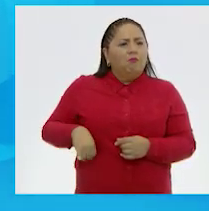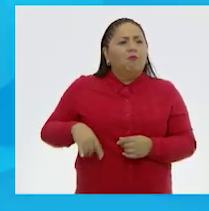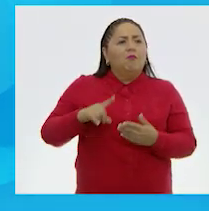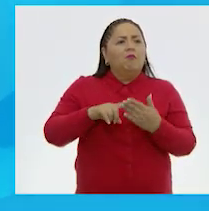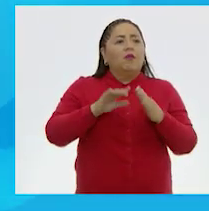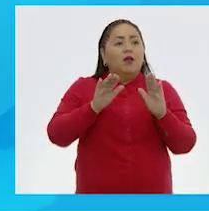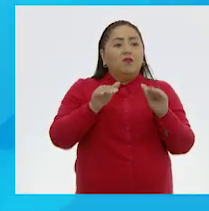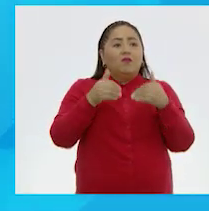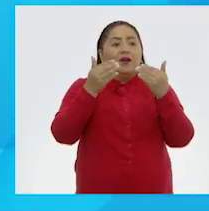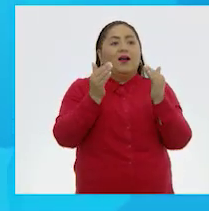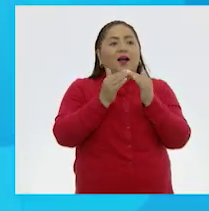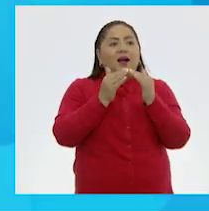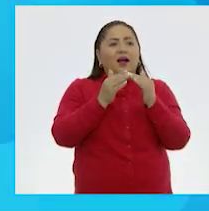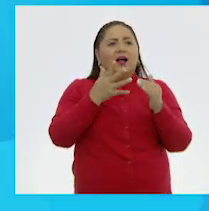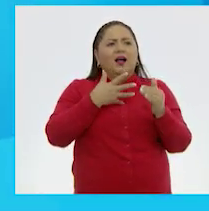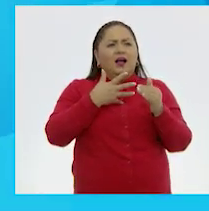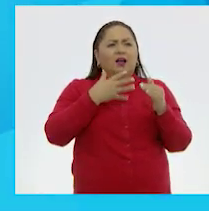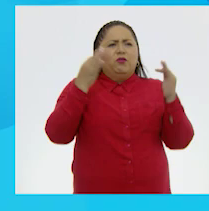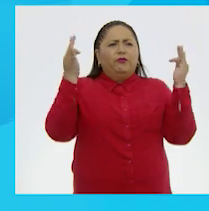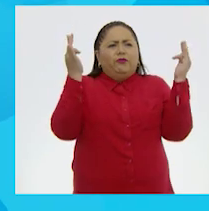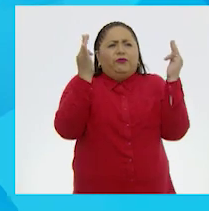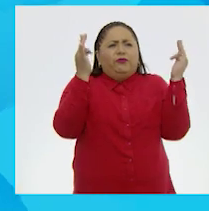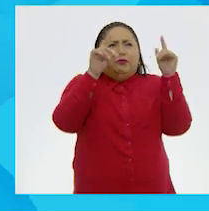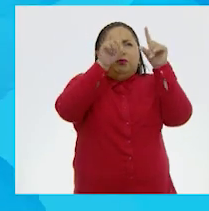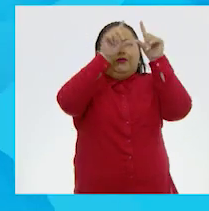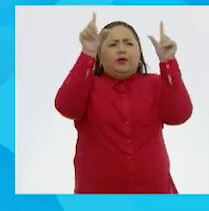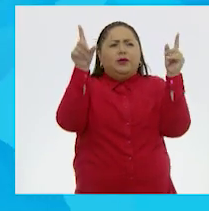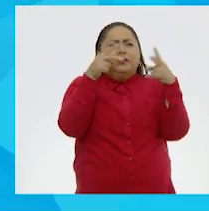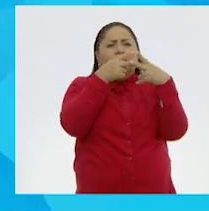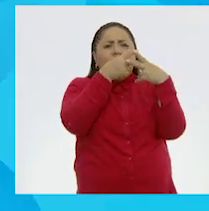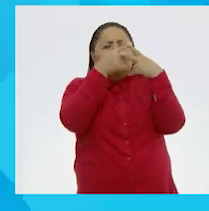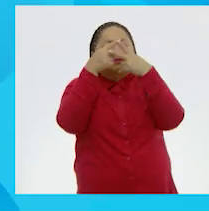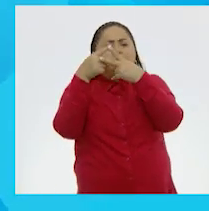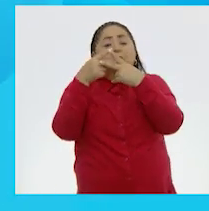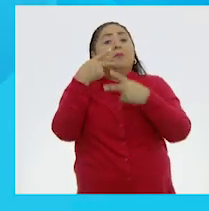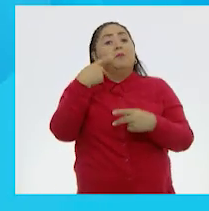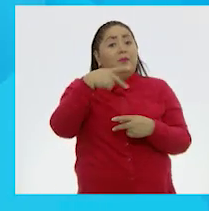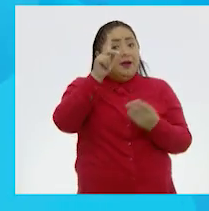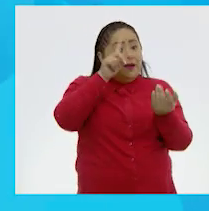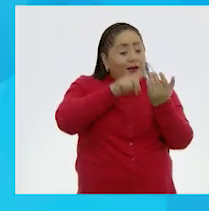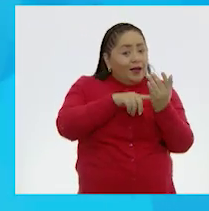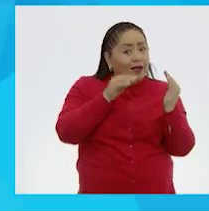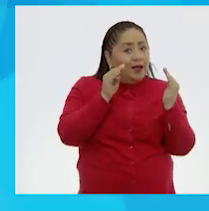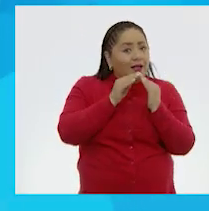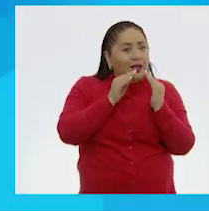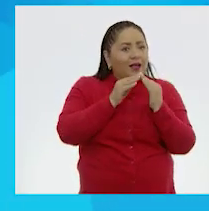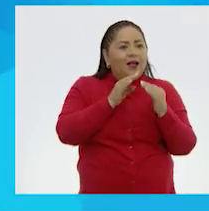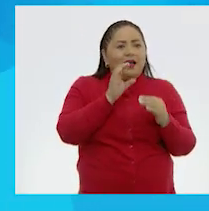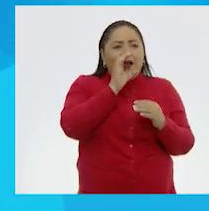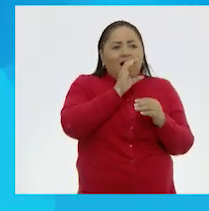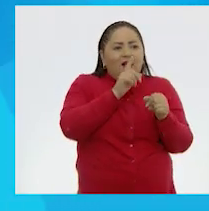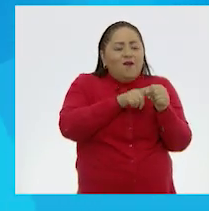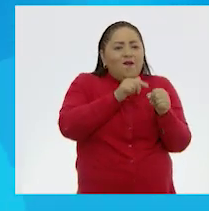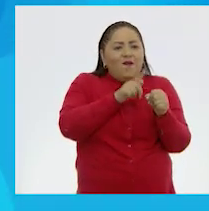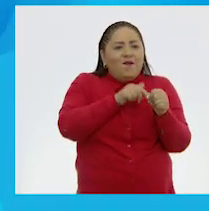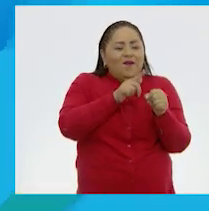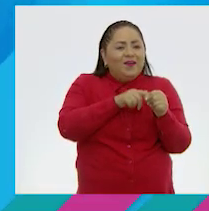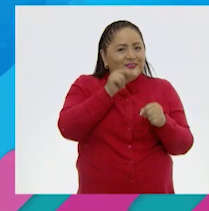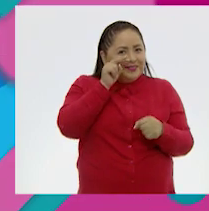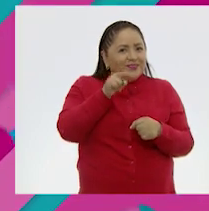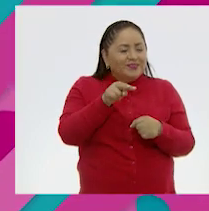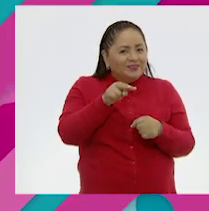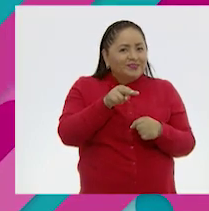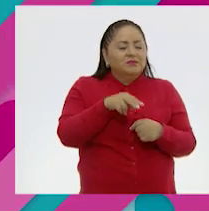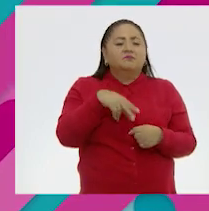Afuera de la casa hay unos tonos fríos con unas estrellitas, pero dentro de la casa tiene colores cálidos